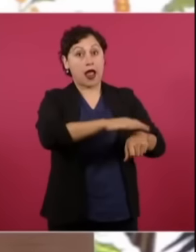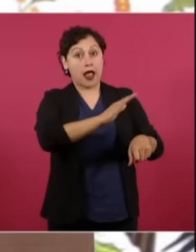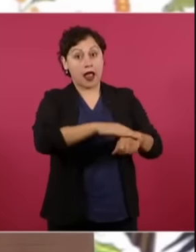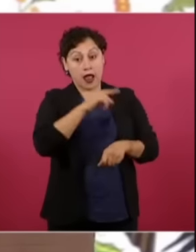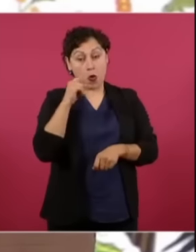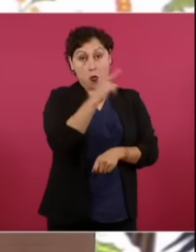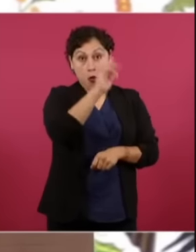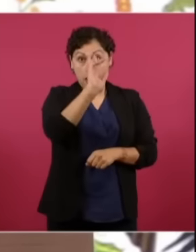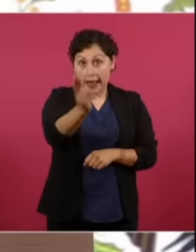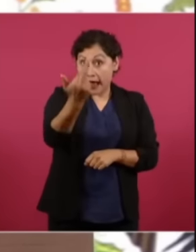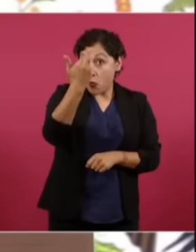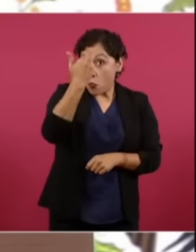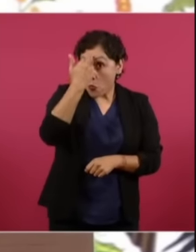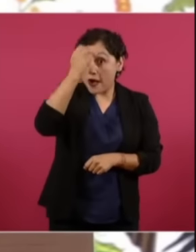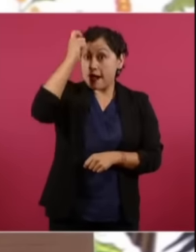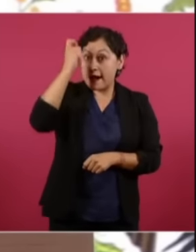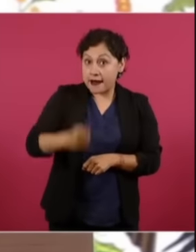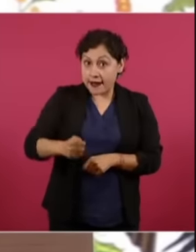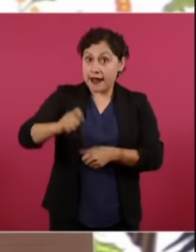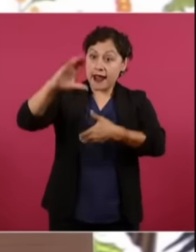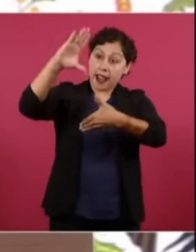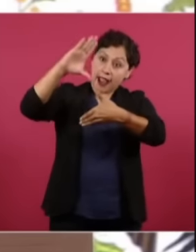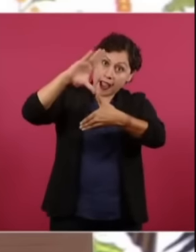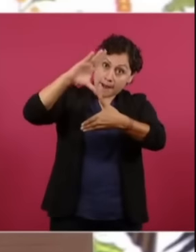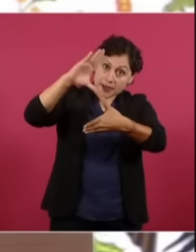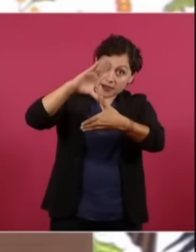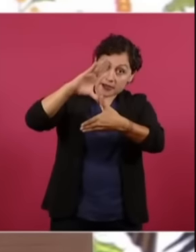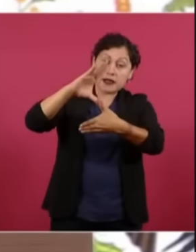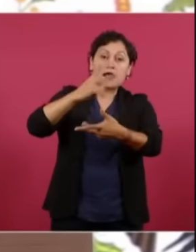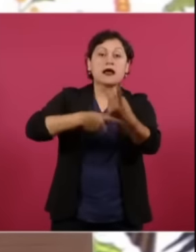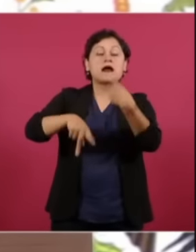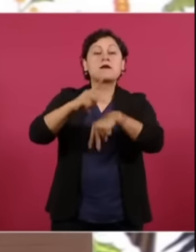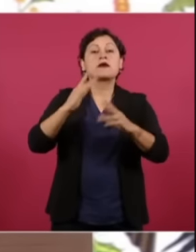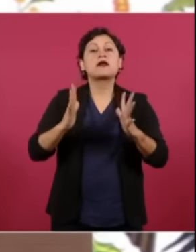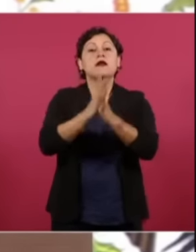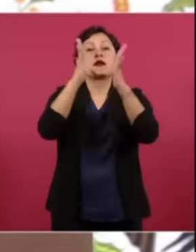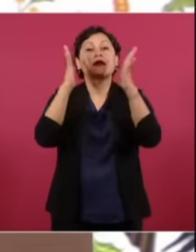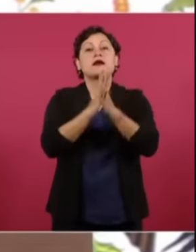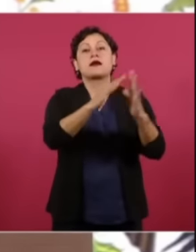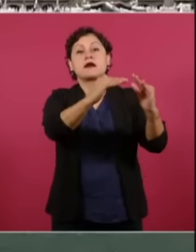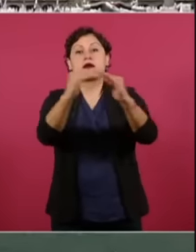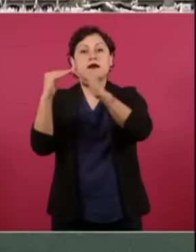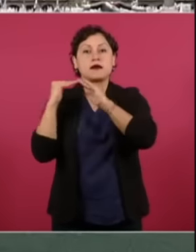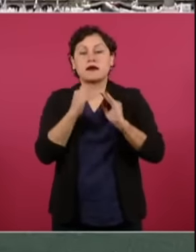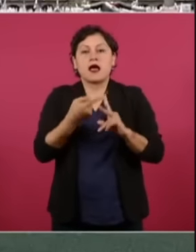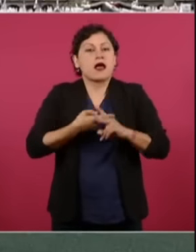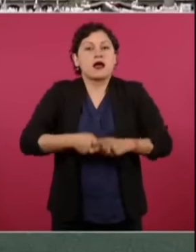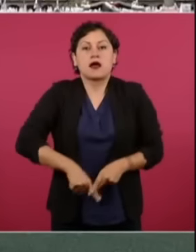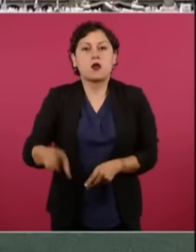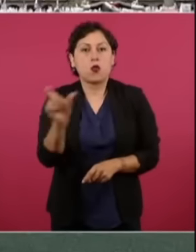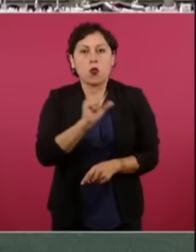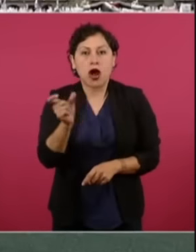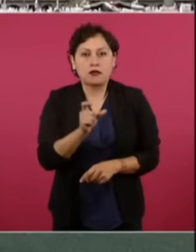en América en Estados Unidos comenzó eligiendo a los jueces que no